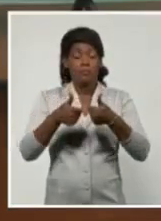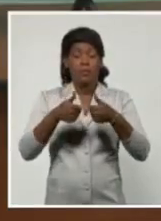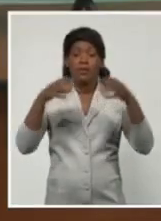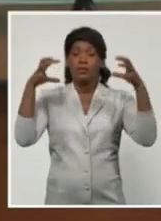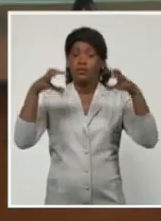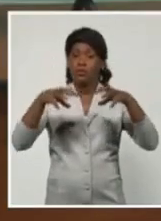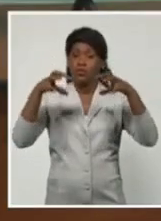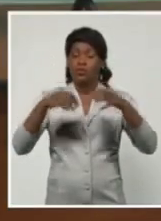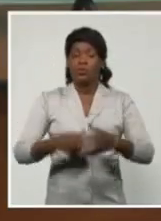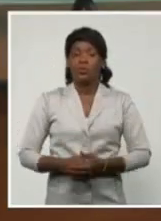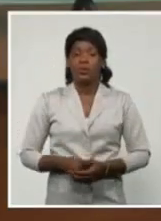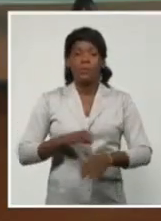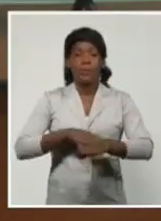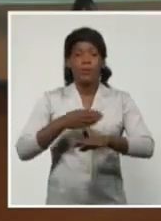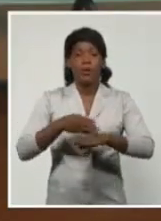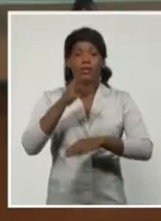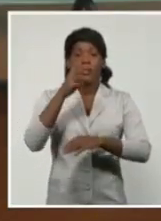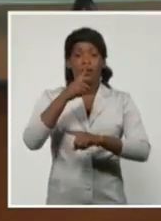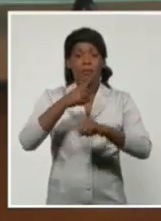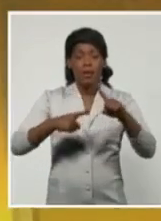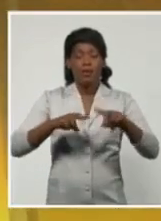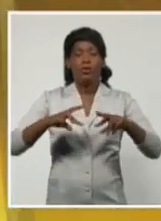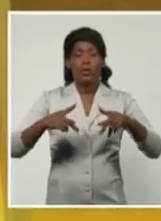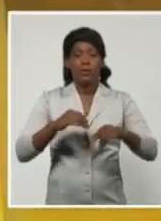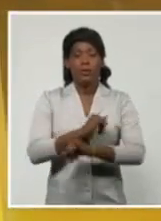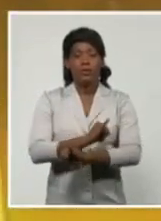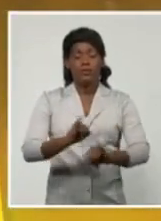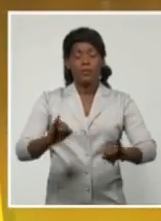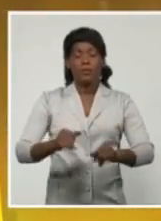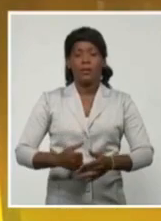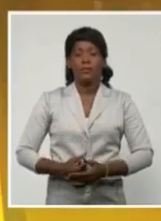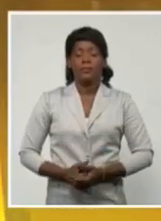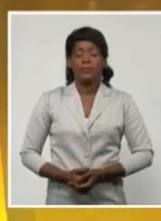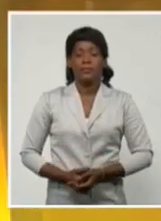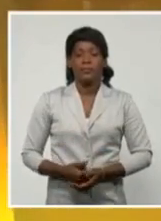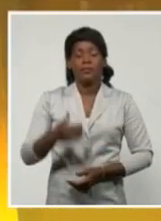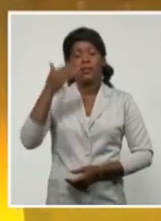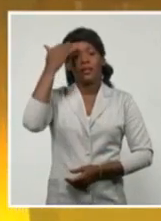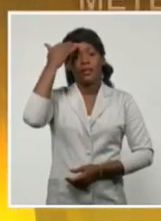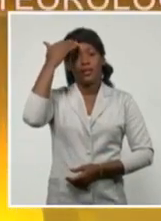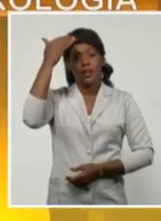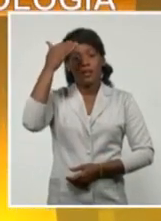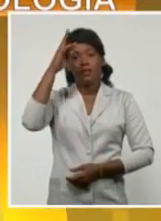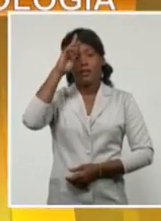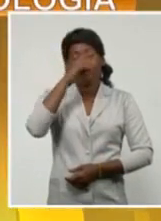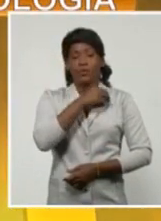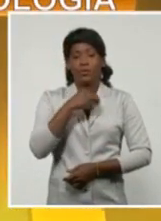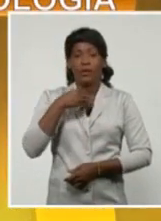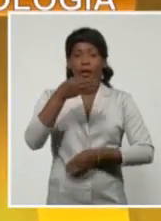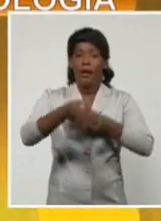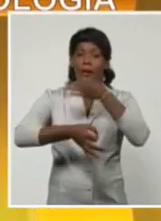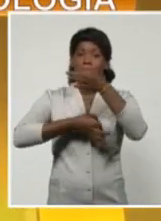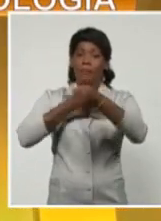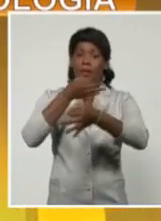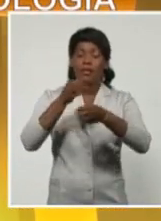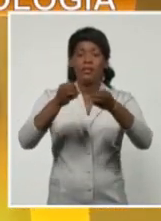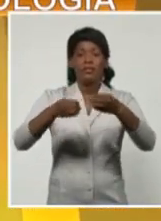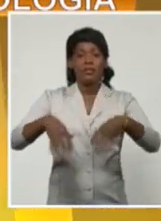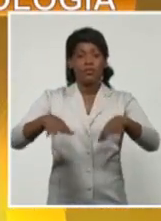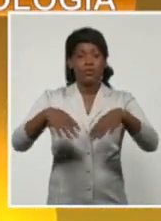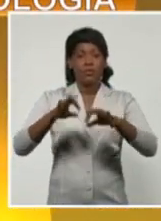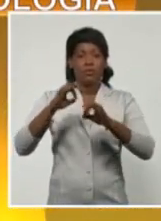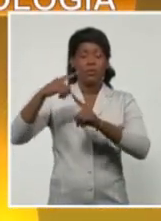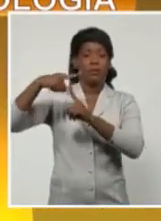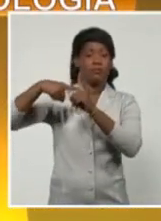es que volveremos a encontrarnos. Gracias. Muchas gracias, doctor, por esta actualización. Por supuesto que